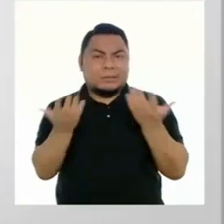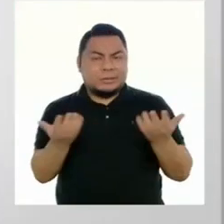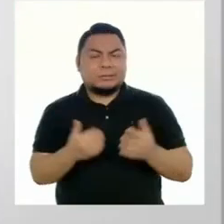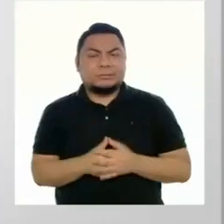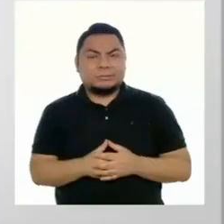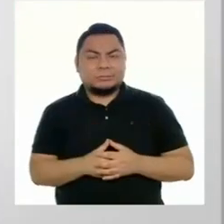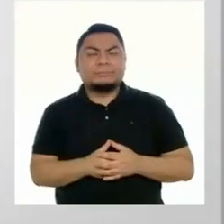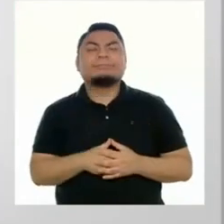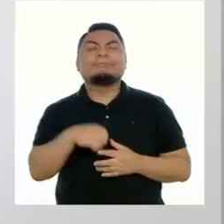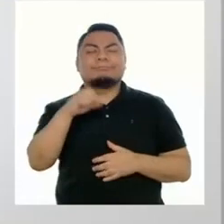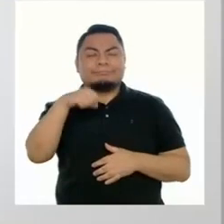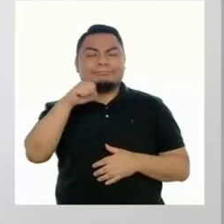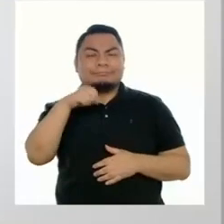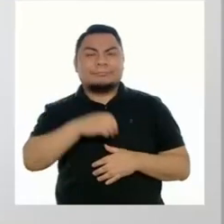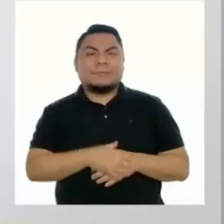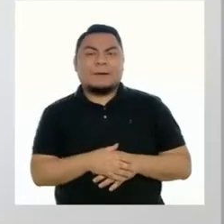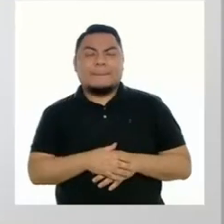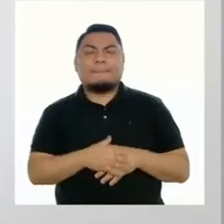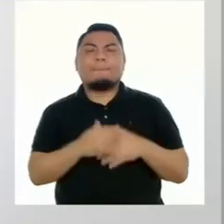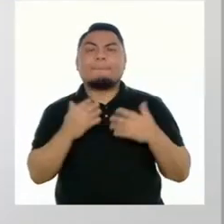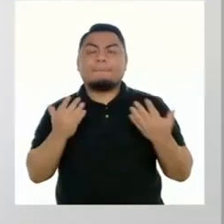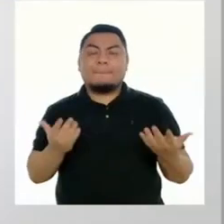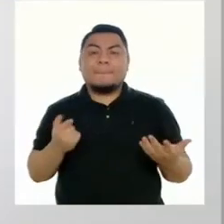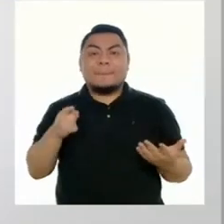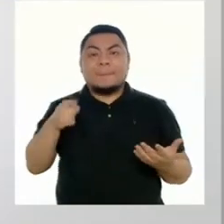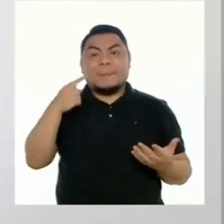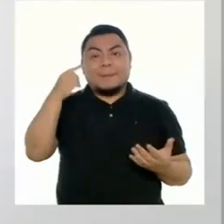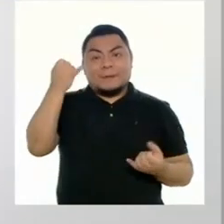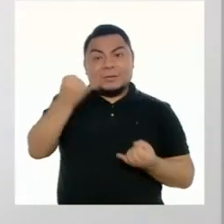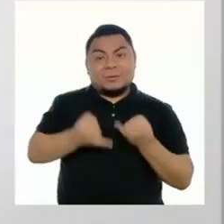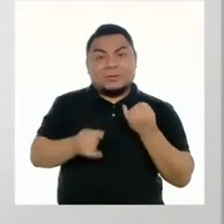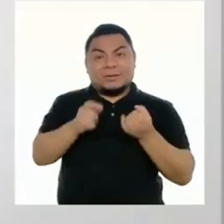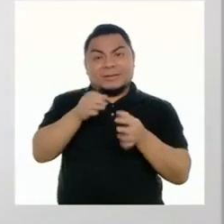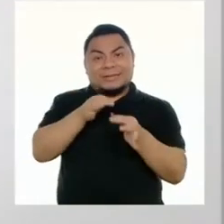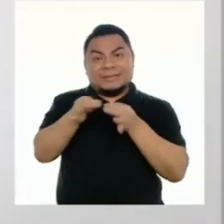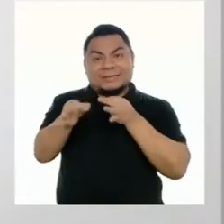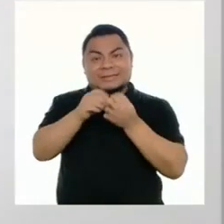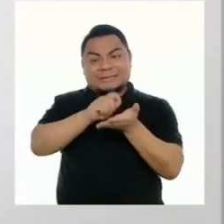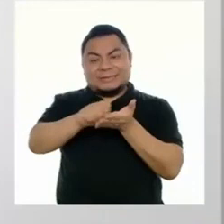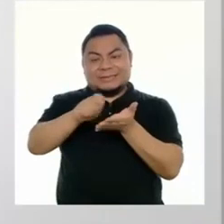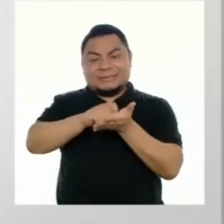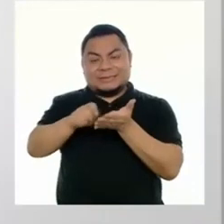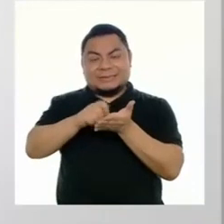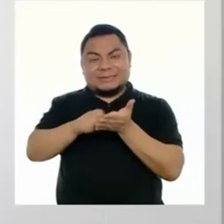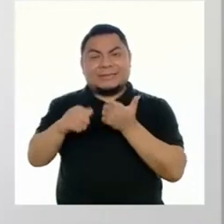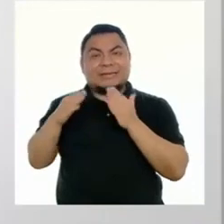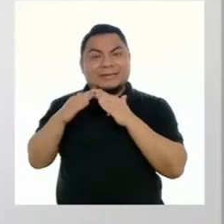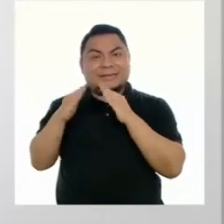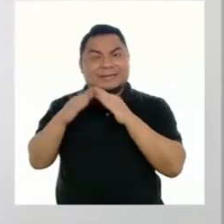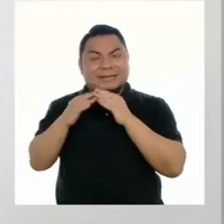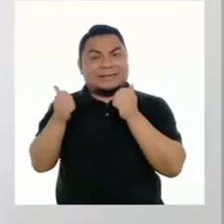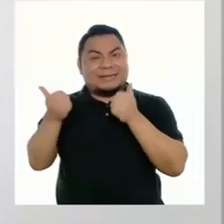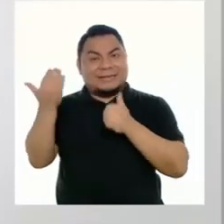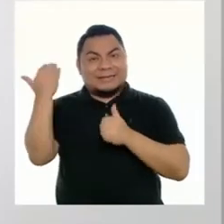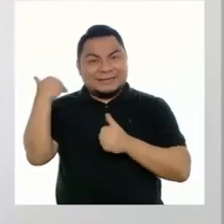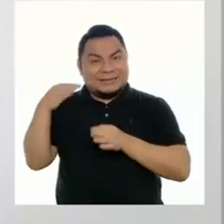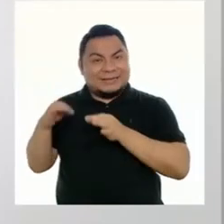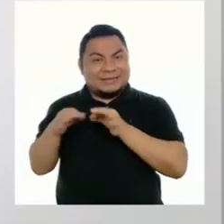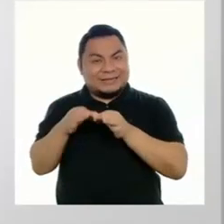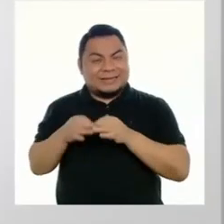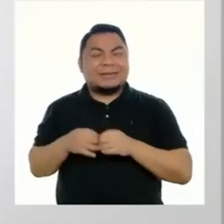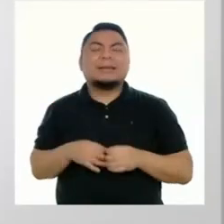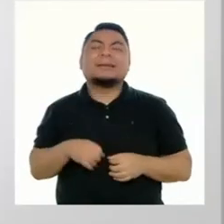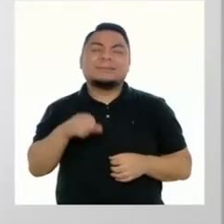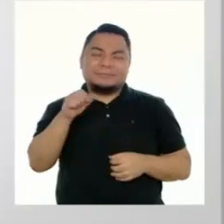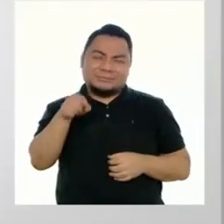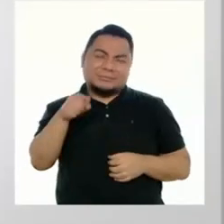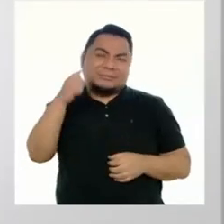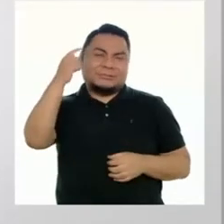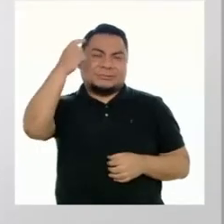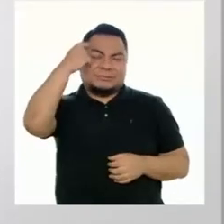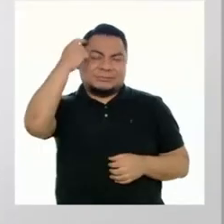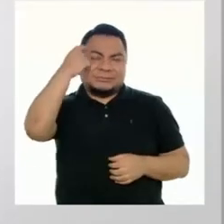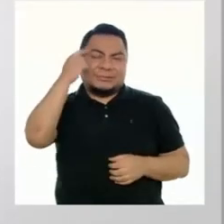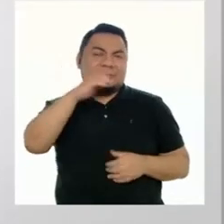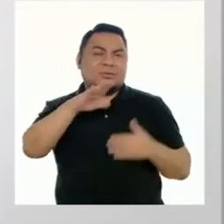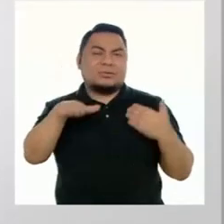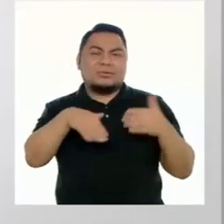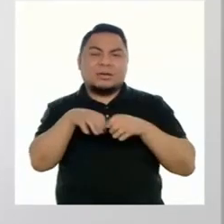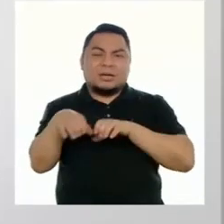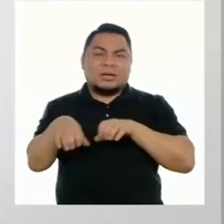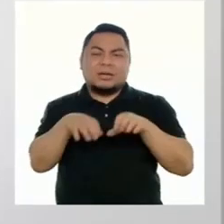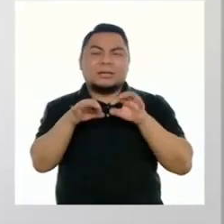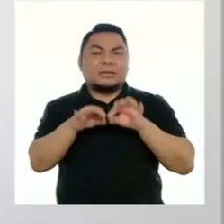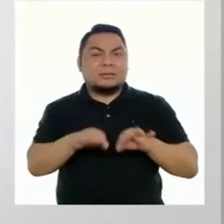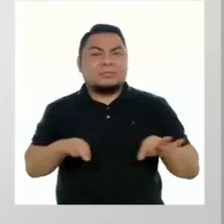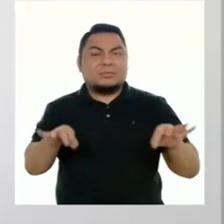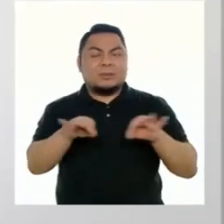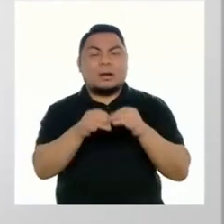Exactamente. Además, con el último texto que hicimos sobre los hogares y coeficientes, nos dimos cuenta de que toda acción